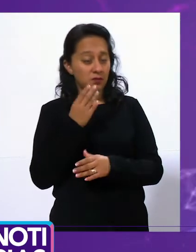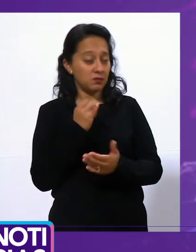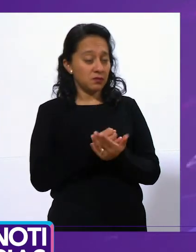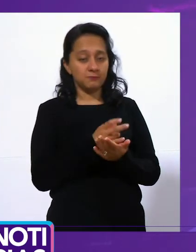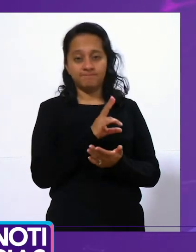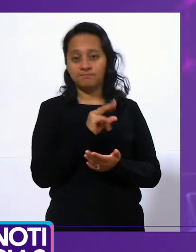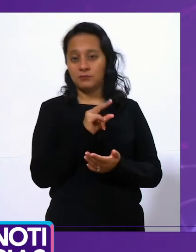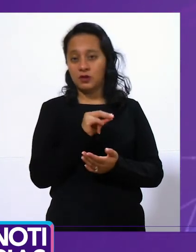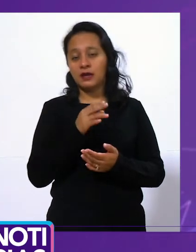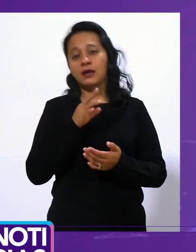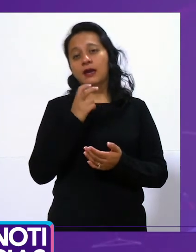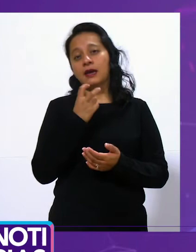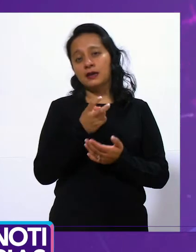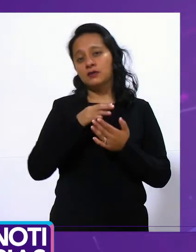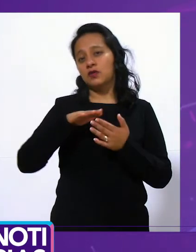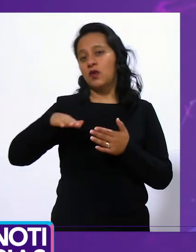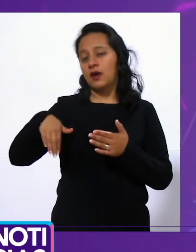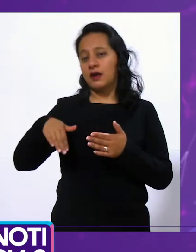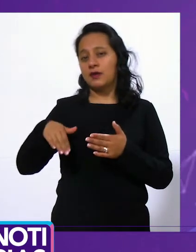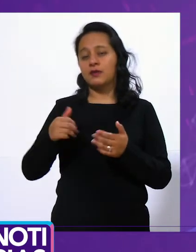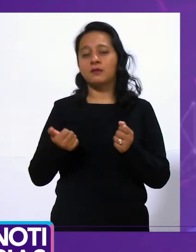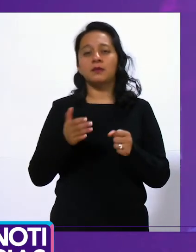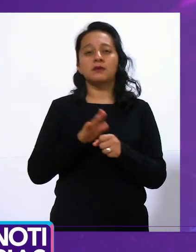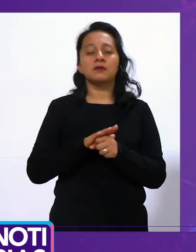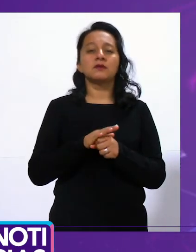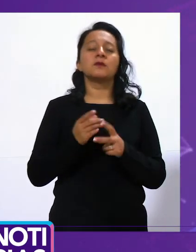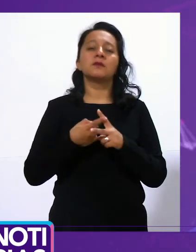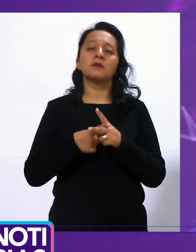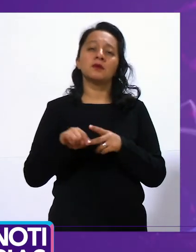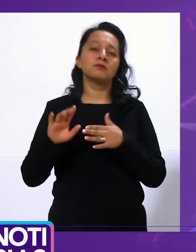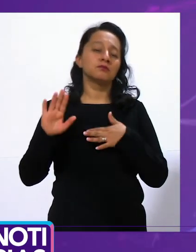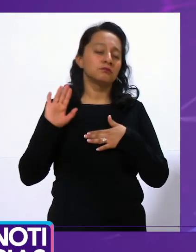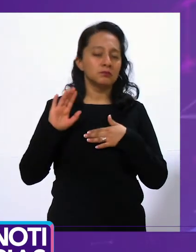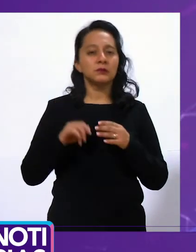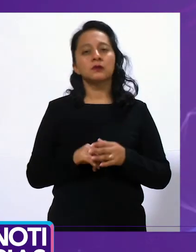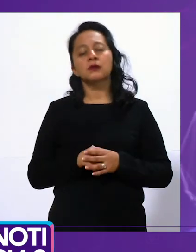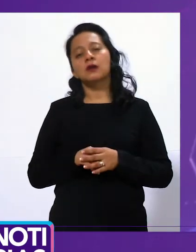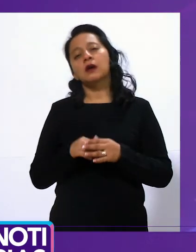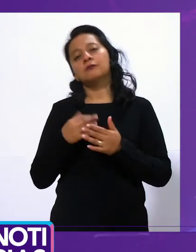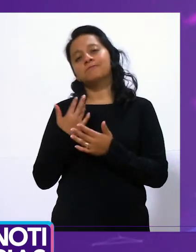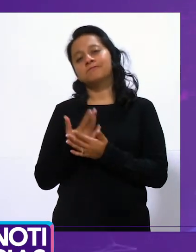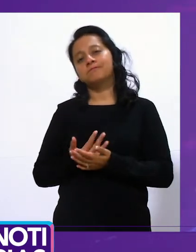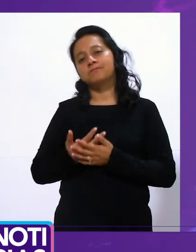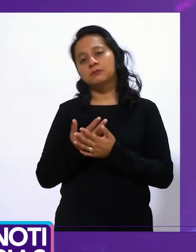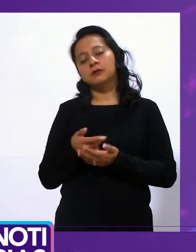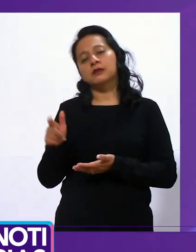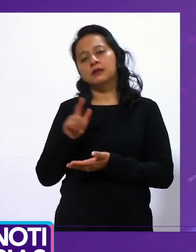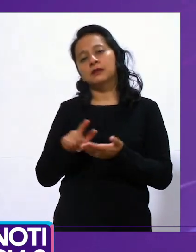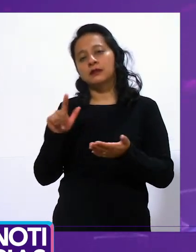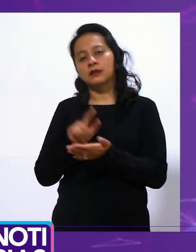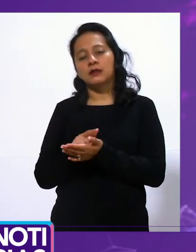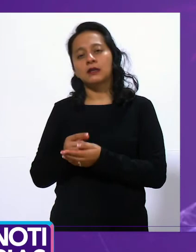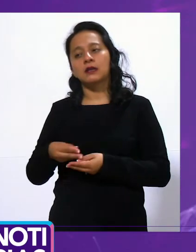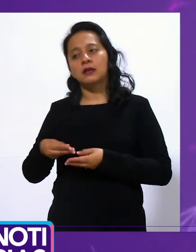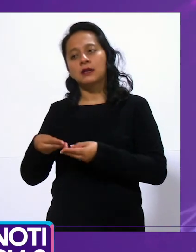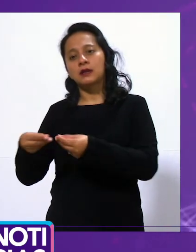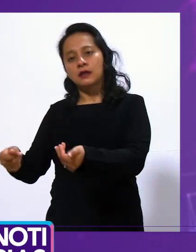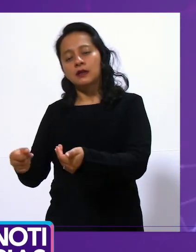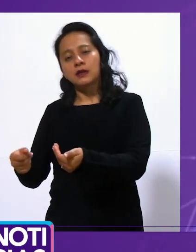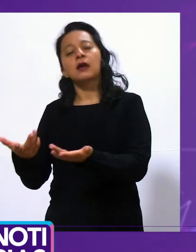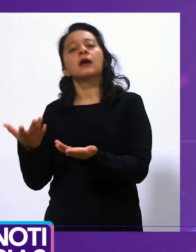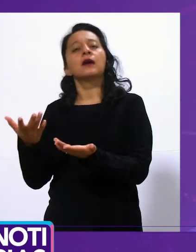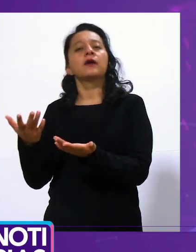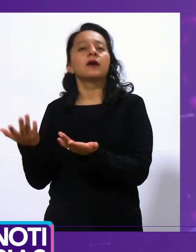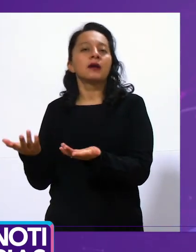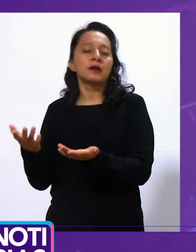Cabildo sea a su vez aprobada por la legislatura a fin de conocer en su momento los montos correspondientes al presupuesto